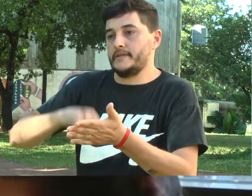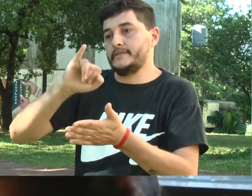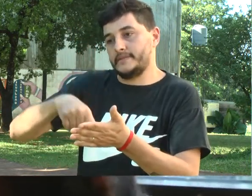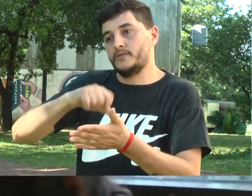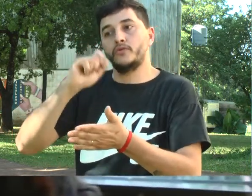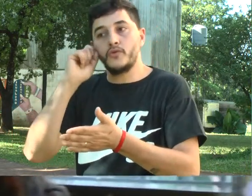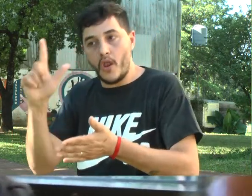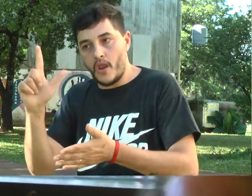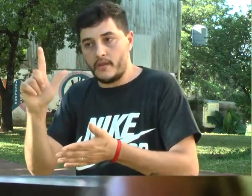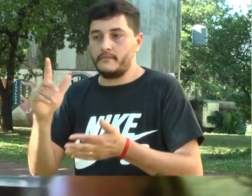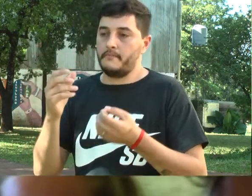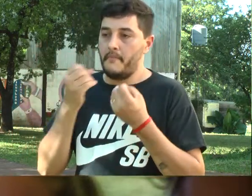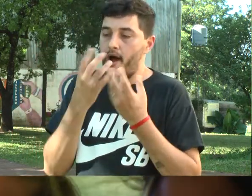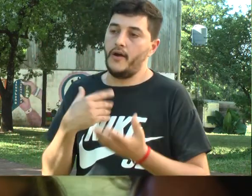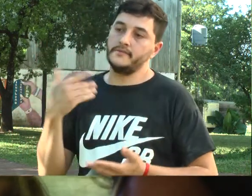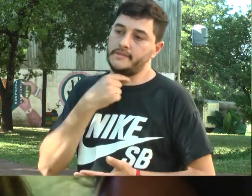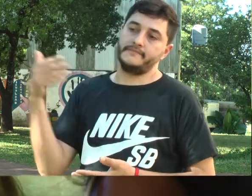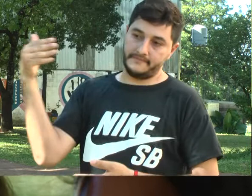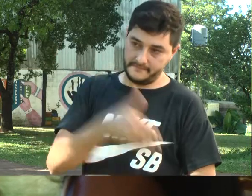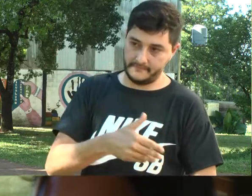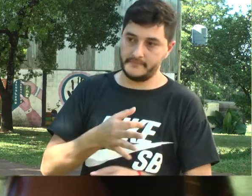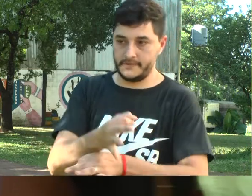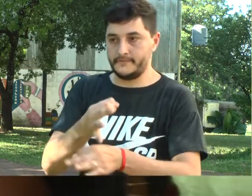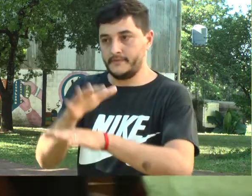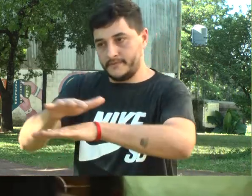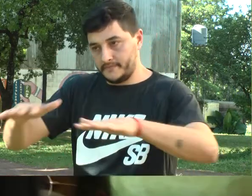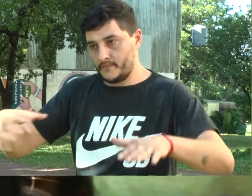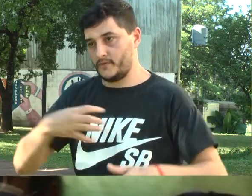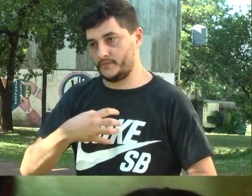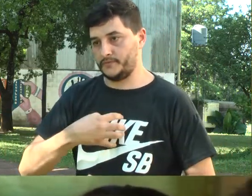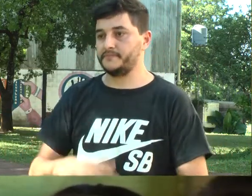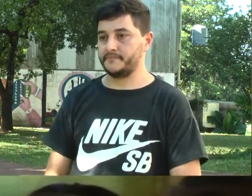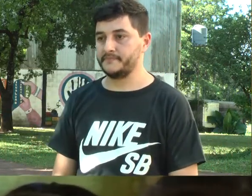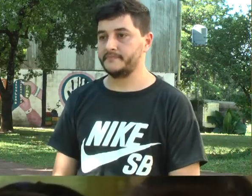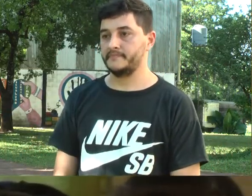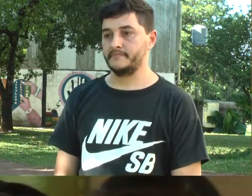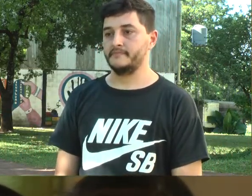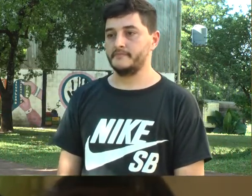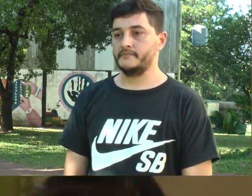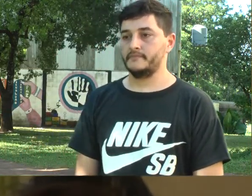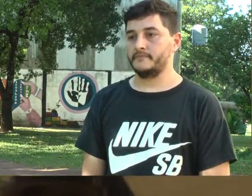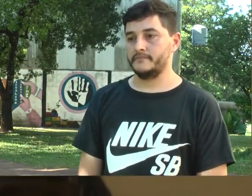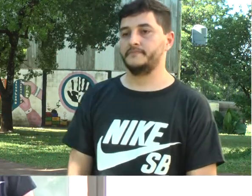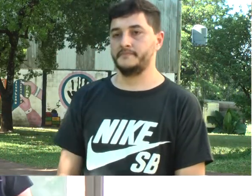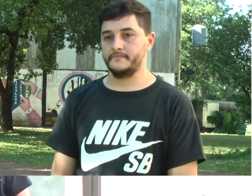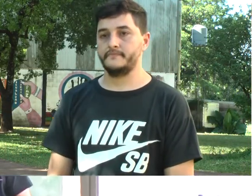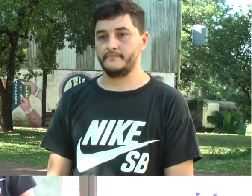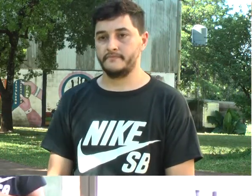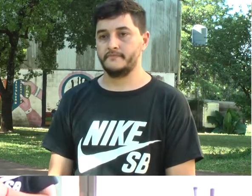Juan lo vemos como una posibilidad de poder mejorar y hacer extensivo esto a otras escuelas con niños.